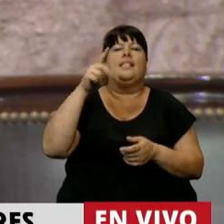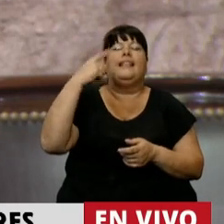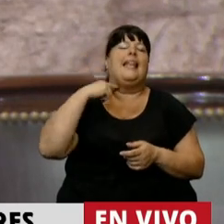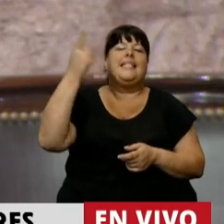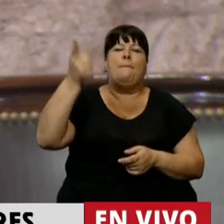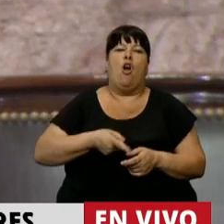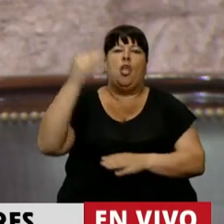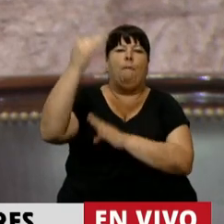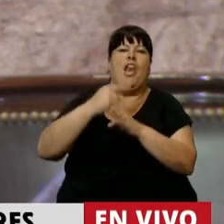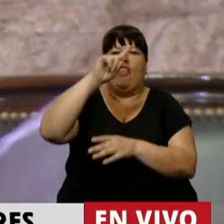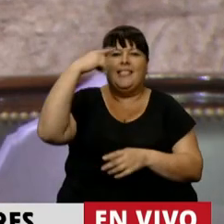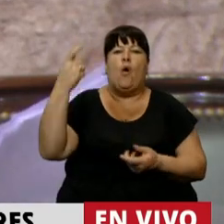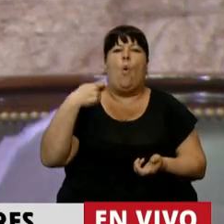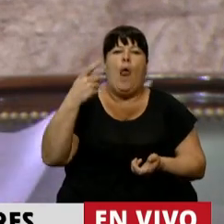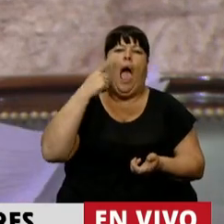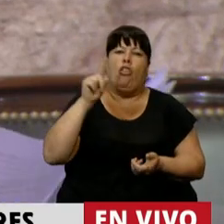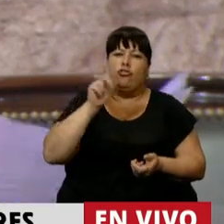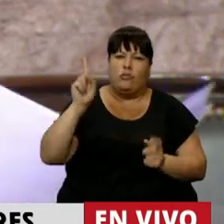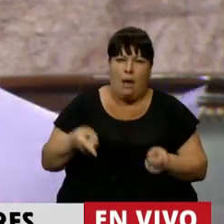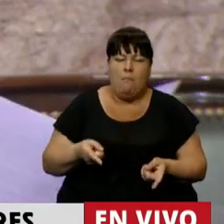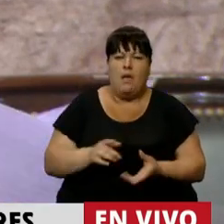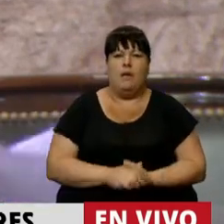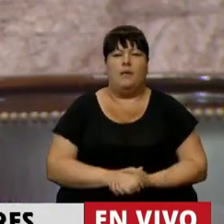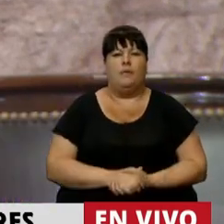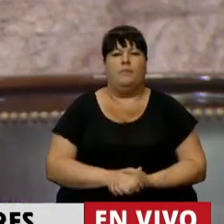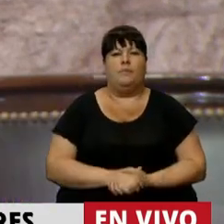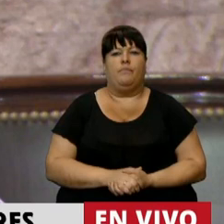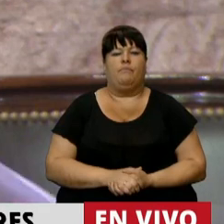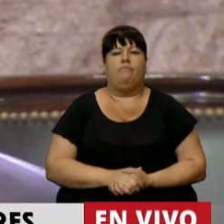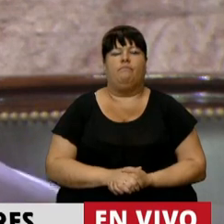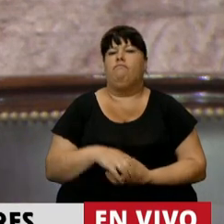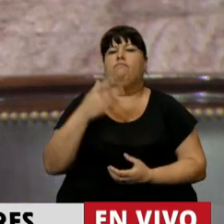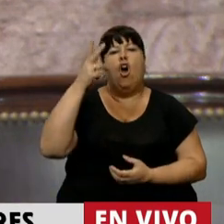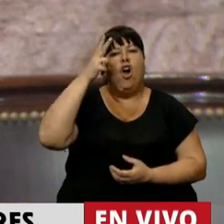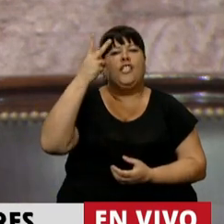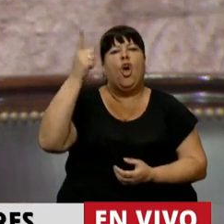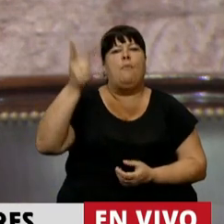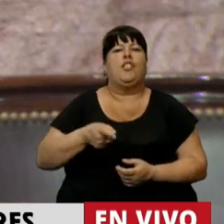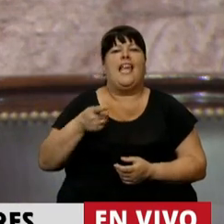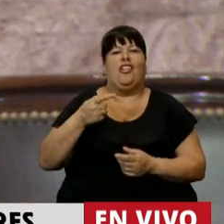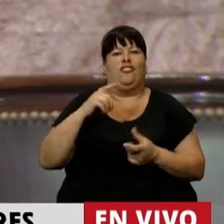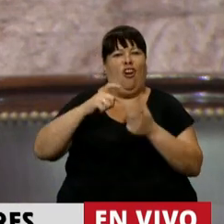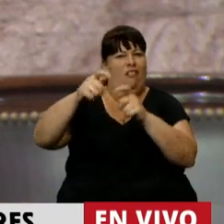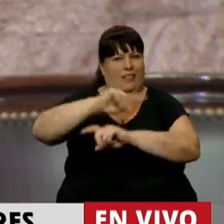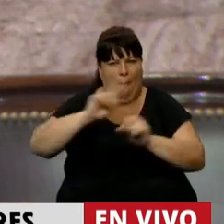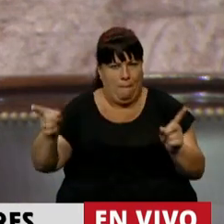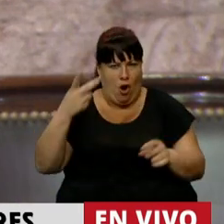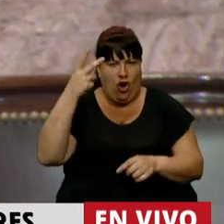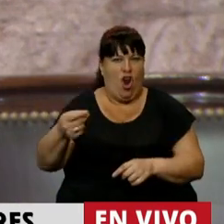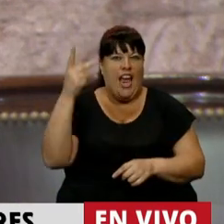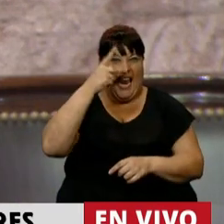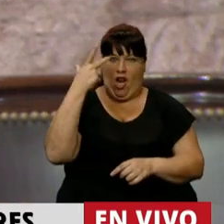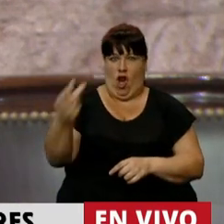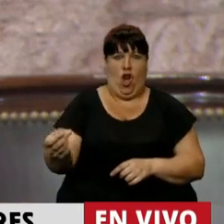% a los estatales y a las jubiladas y a los jubilados, la negativa al 82% móvil de los